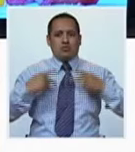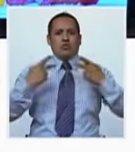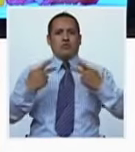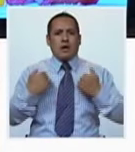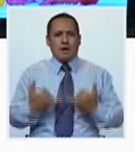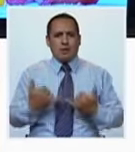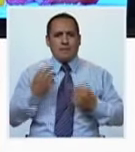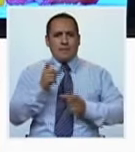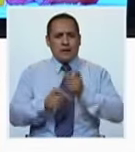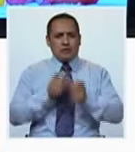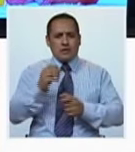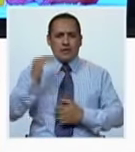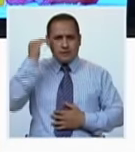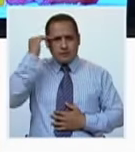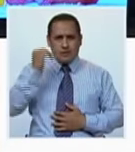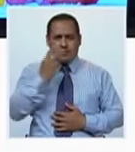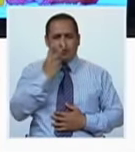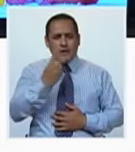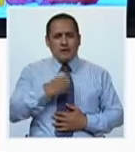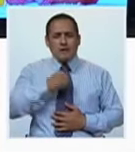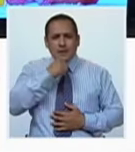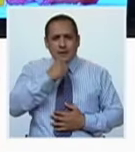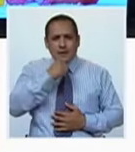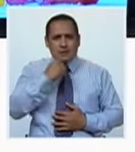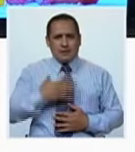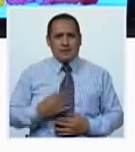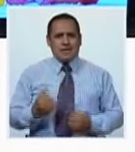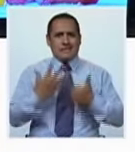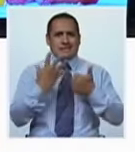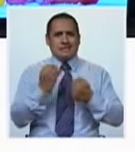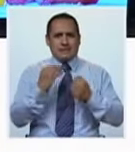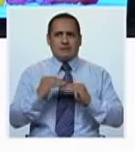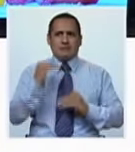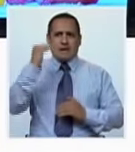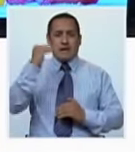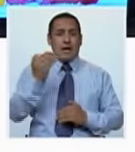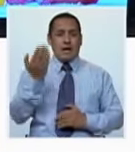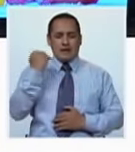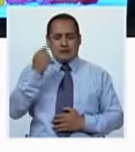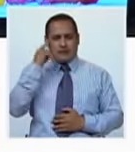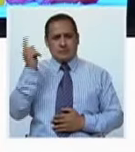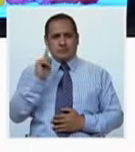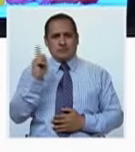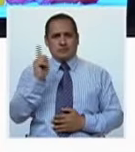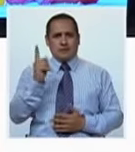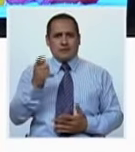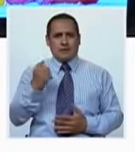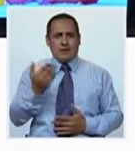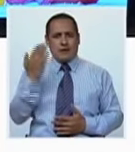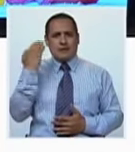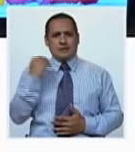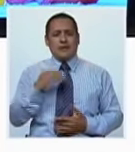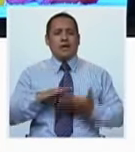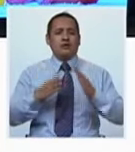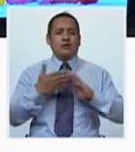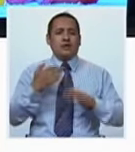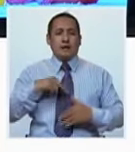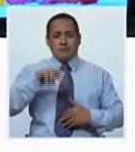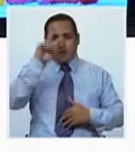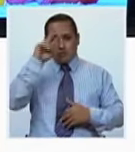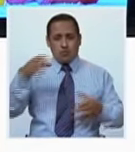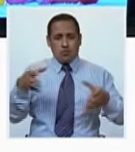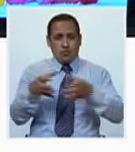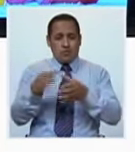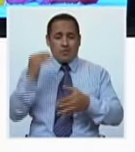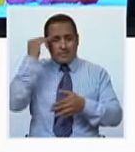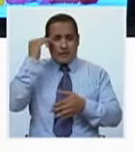ha aumentado. Ahora tenemos personas con síndrome de Down que superan los 60 años, ¿no? Antes no se pensaba eso. La Sociedad Peruana